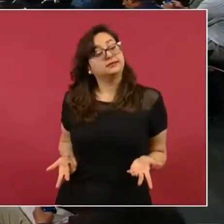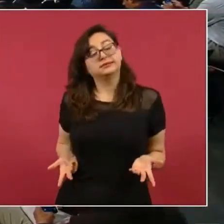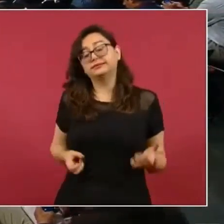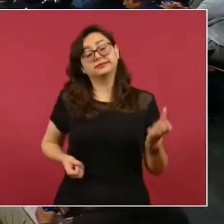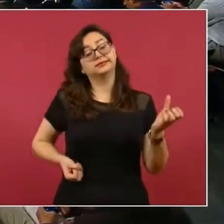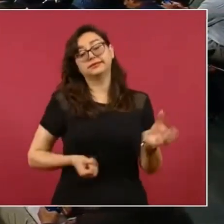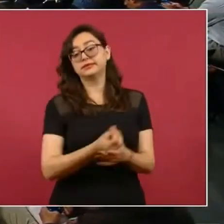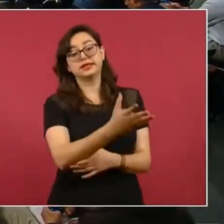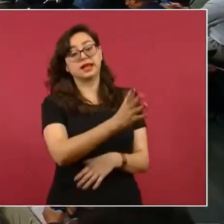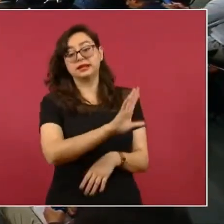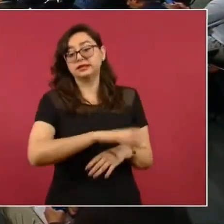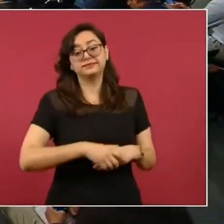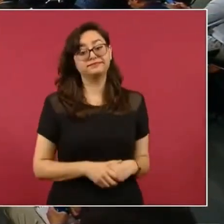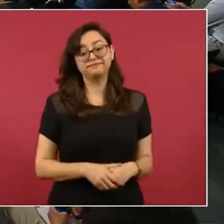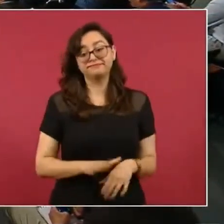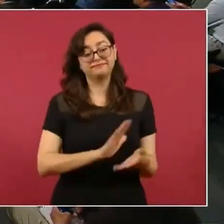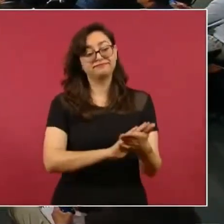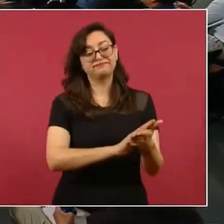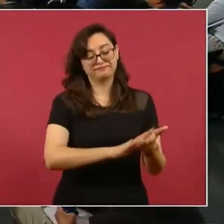Y ya con eso.